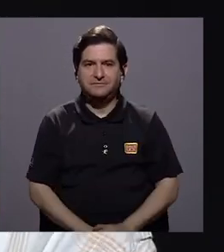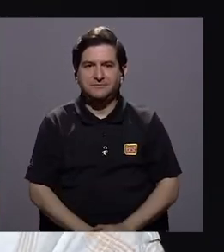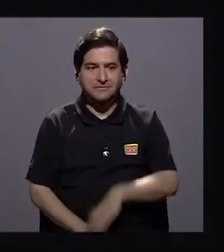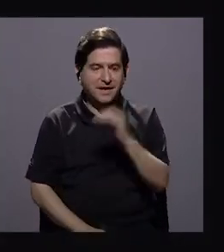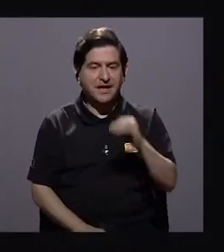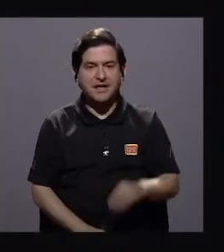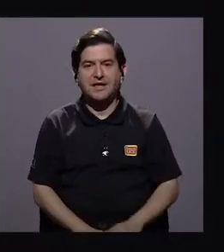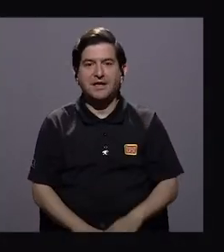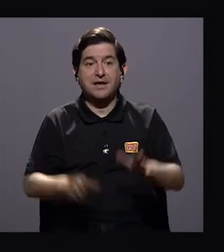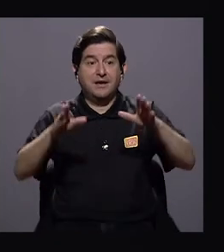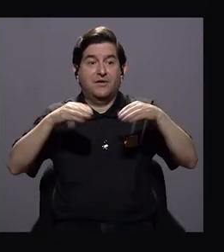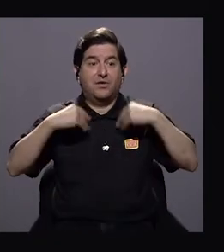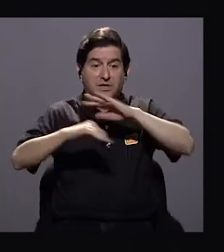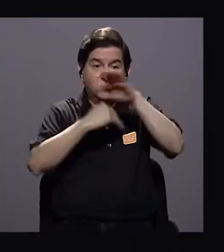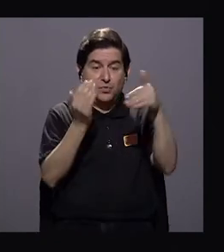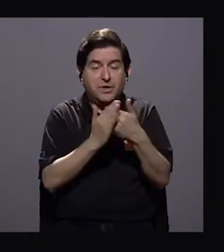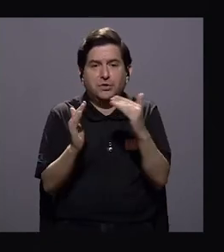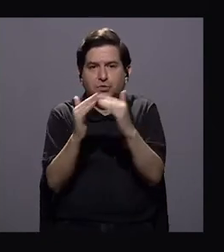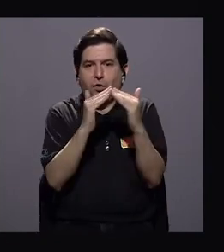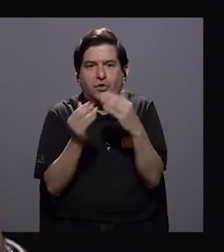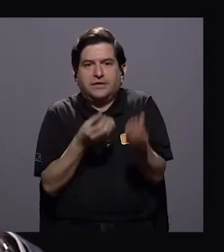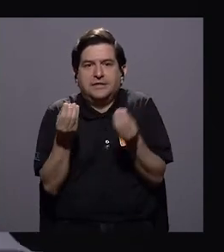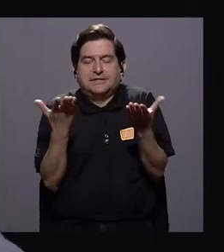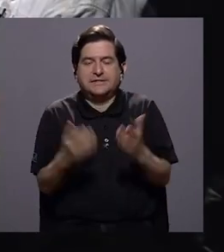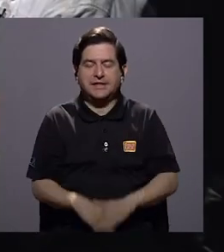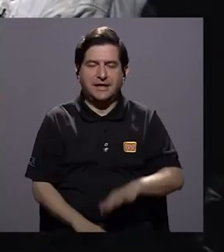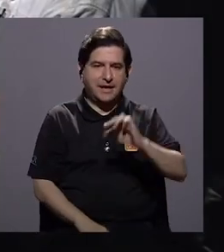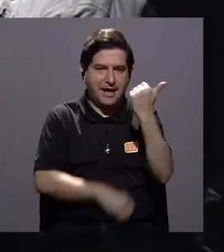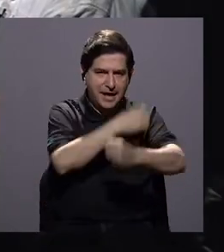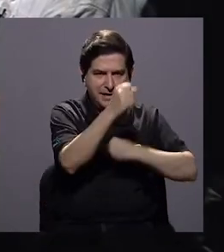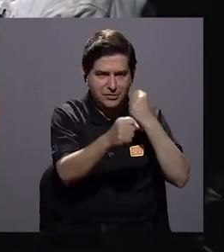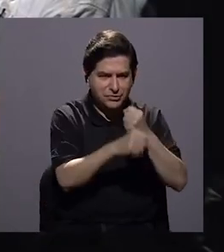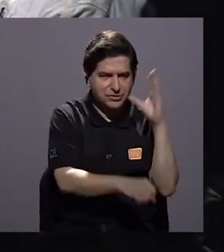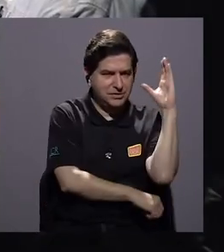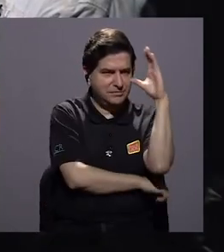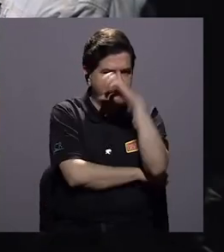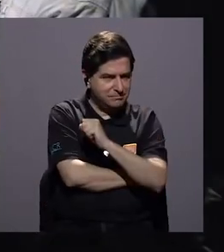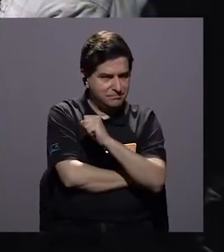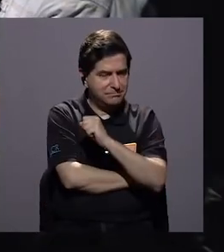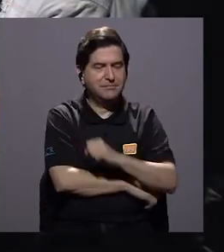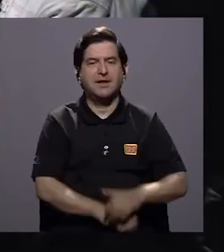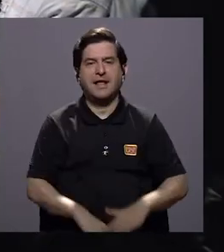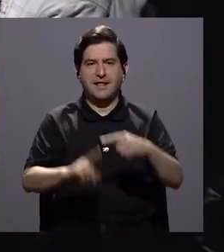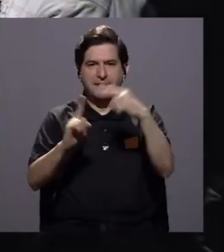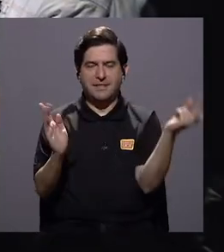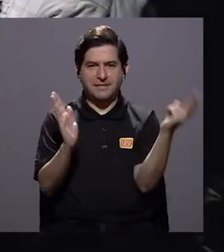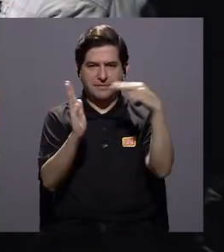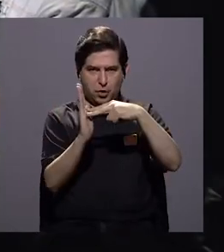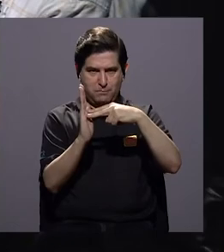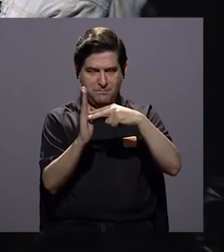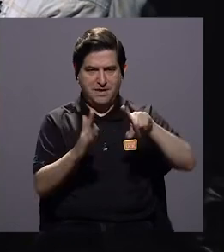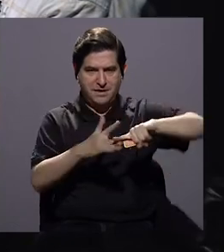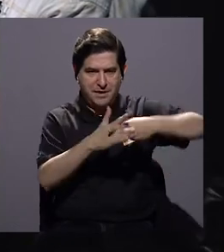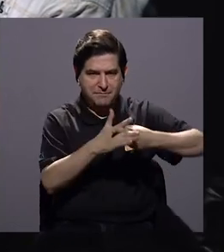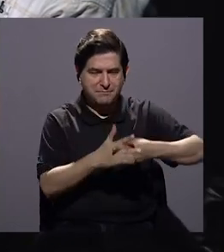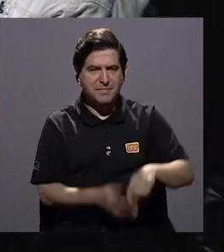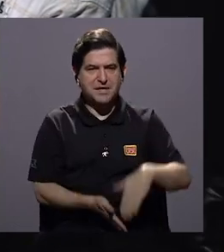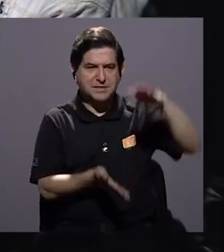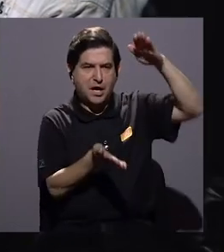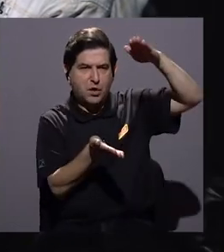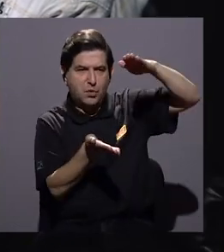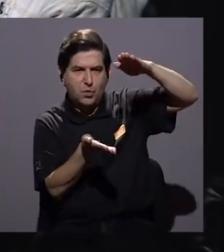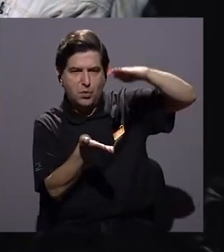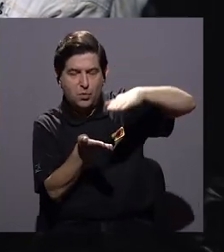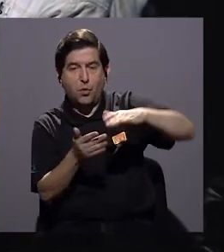asumiendo para toda la población, pero entonces cada 10 años vemos que a partir del 2000 empieza una